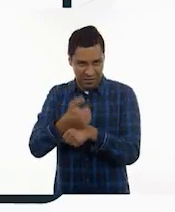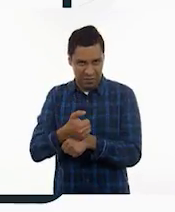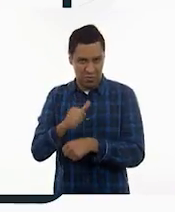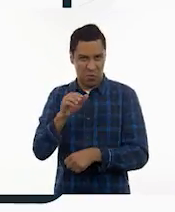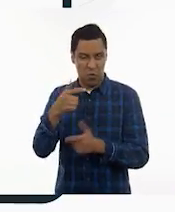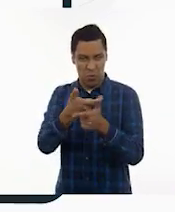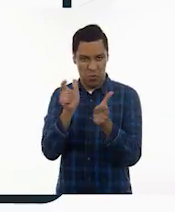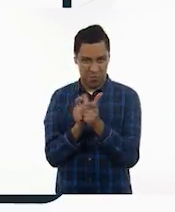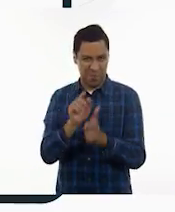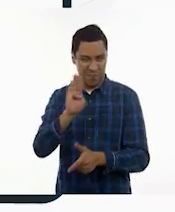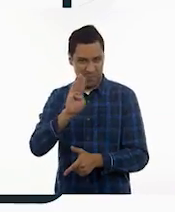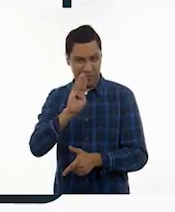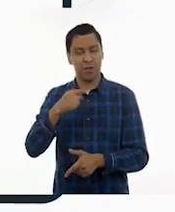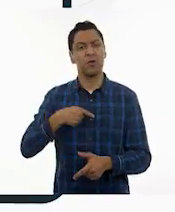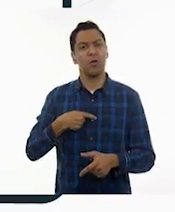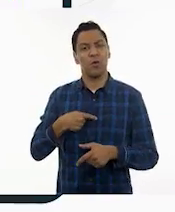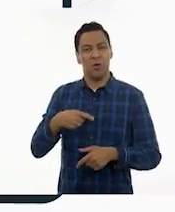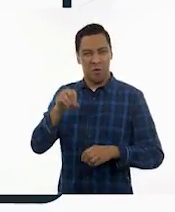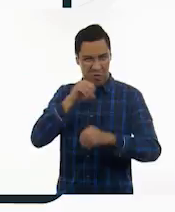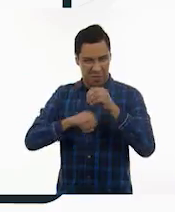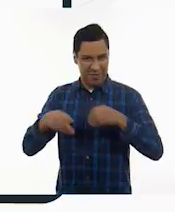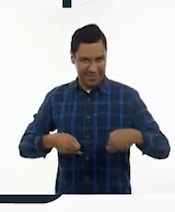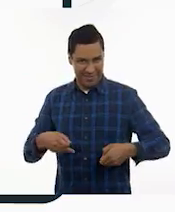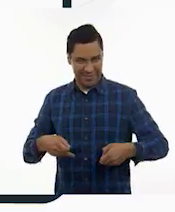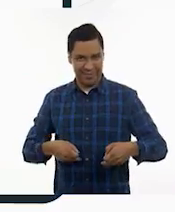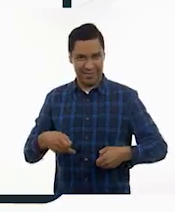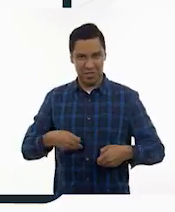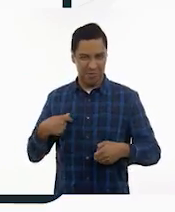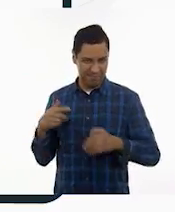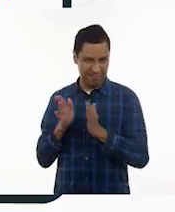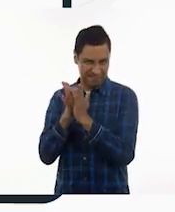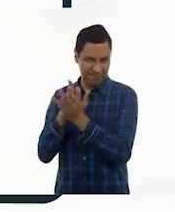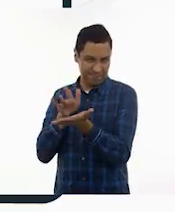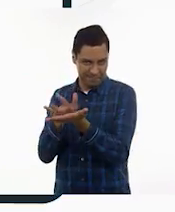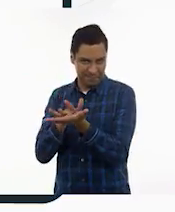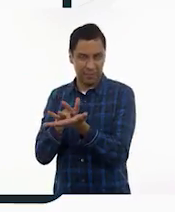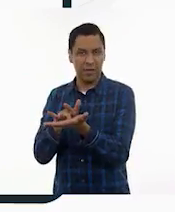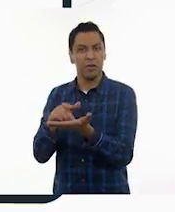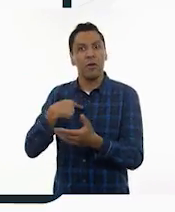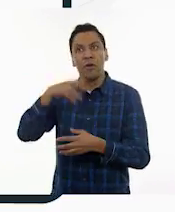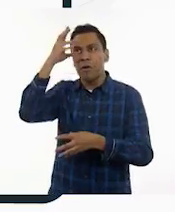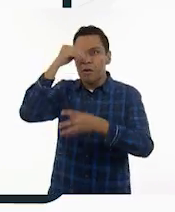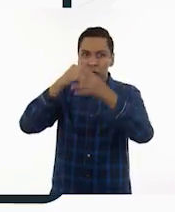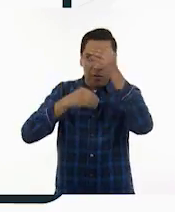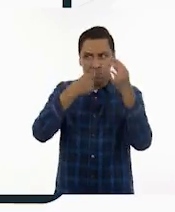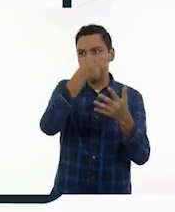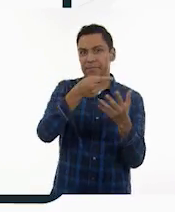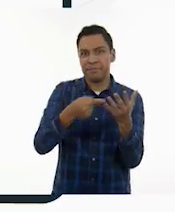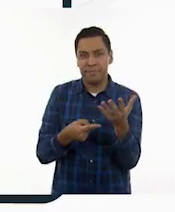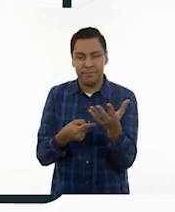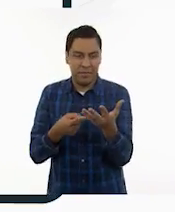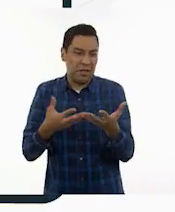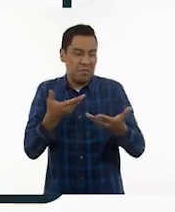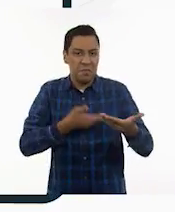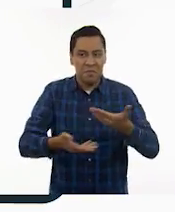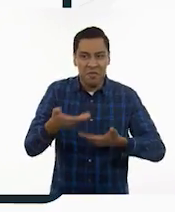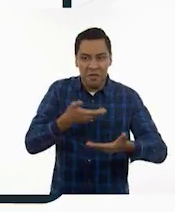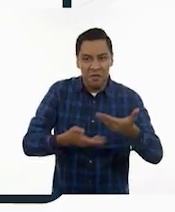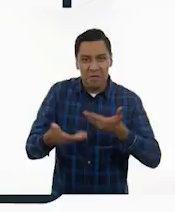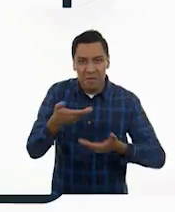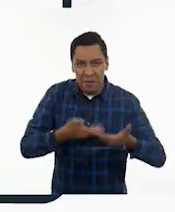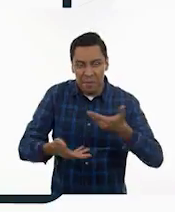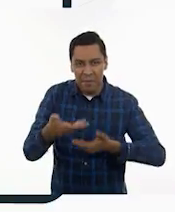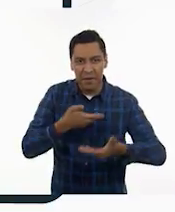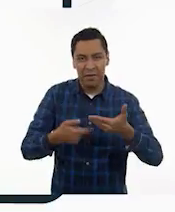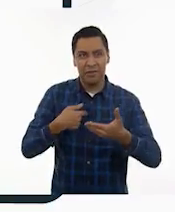que durante una obra de teatro que participé en mi escuela, aprendí muchas cosas, como el trabajo colaborativo, el quitarme